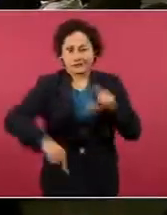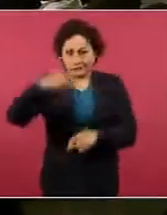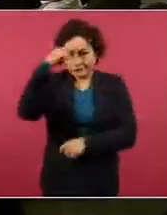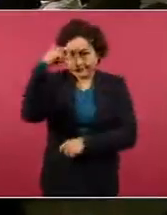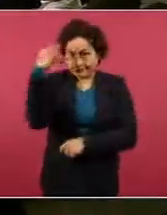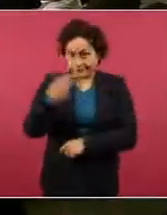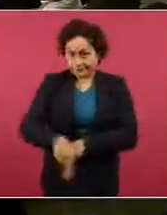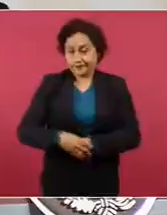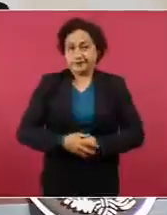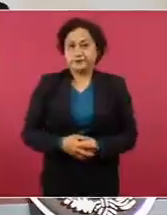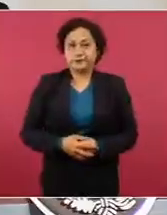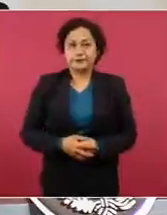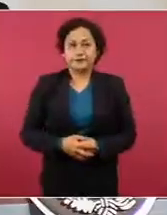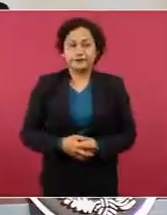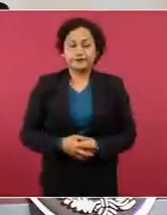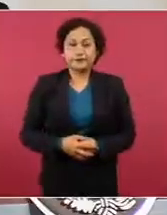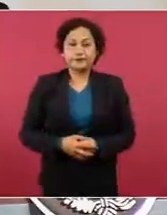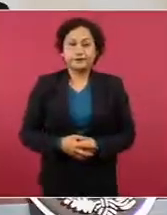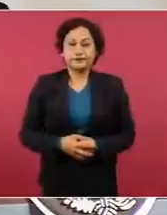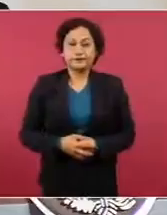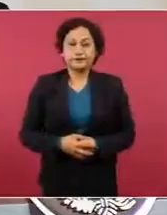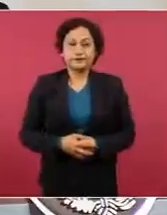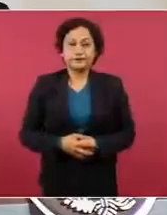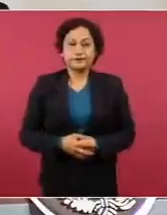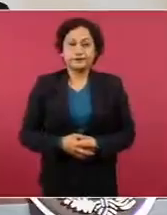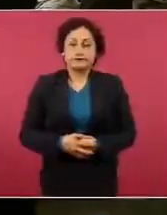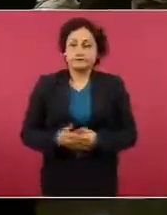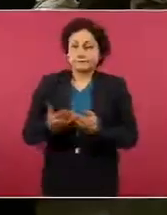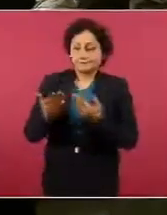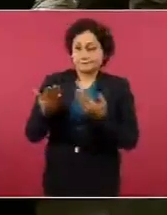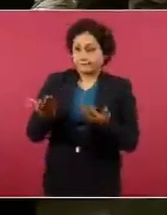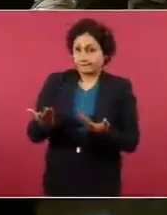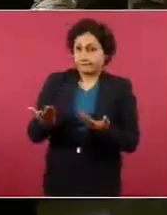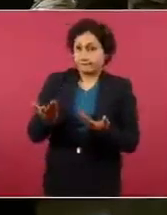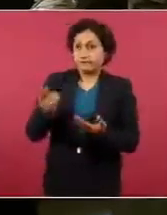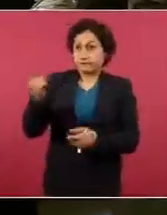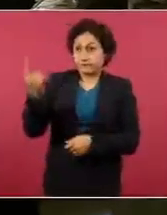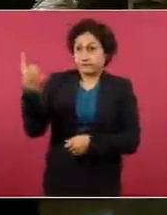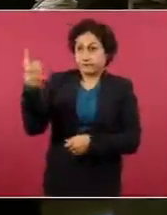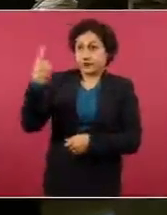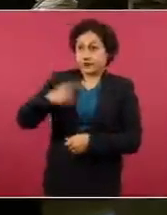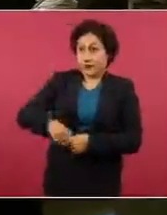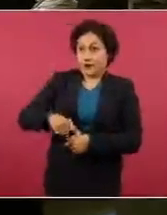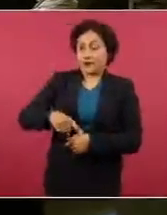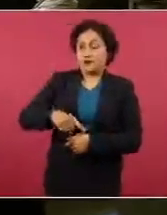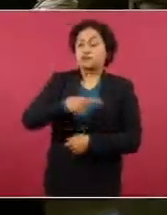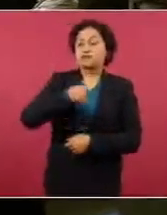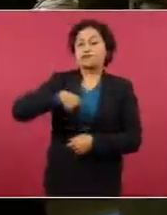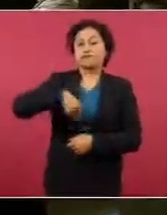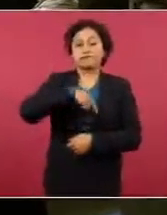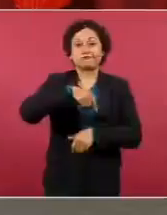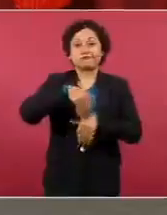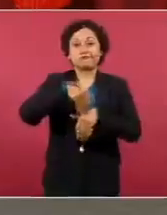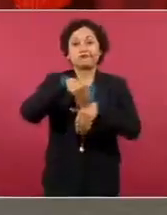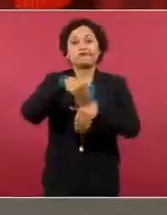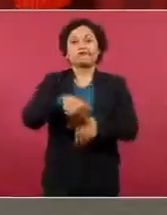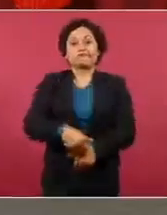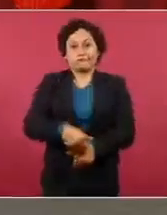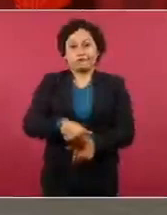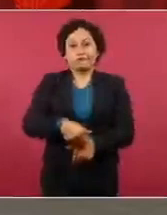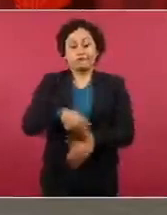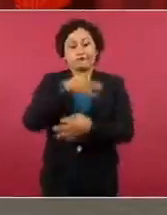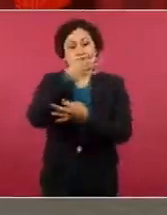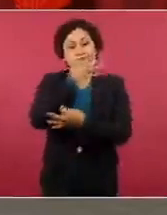Entonces, ya, señor presidente, de acuerdo a su instrucción, a partir de